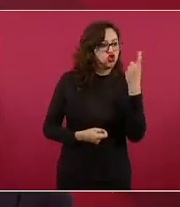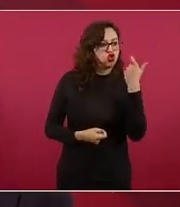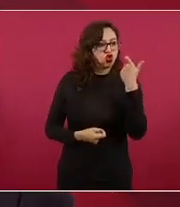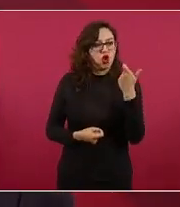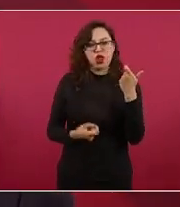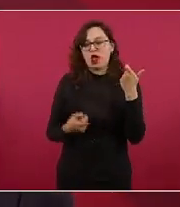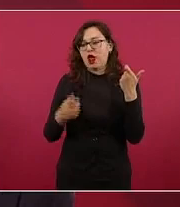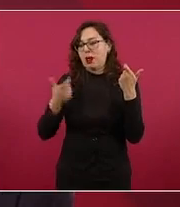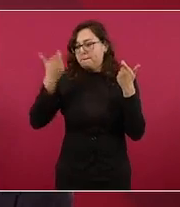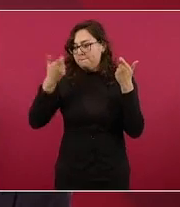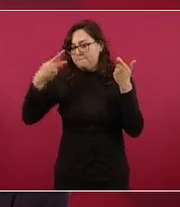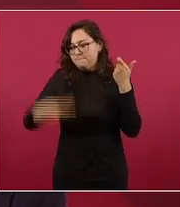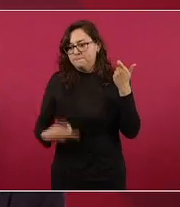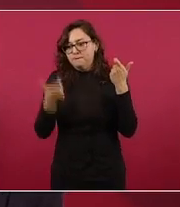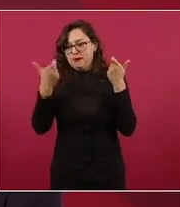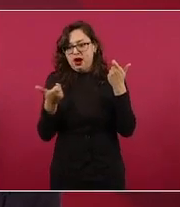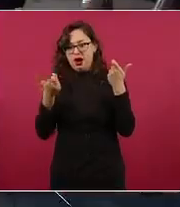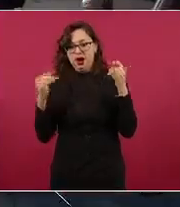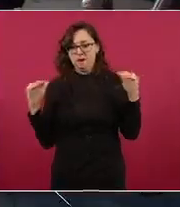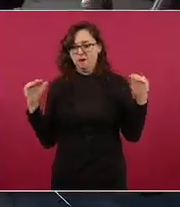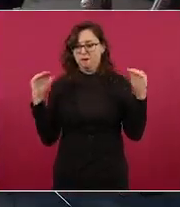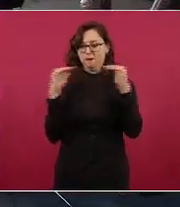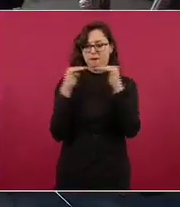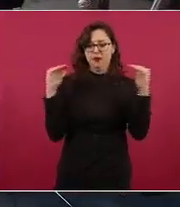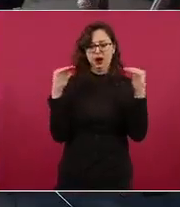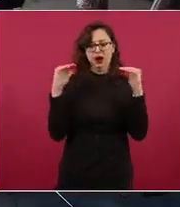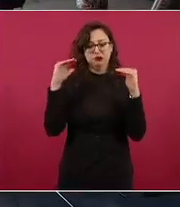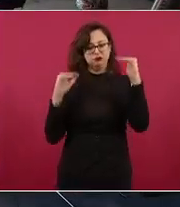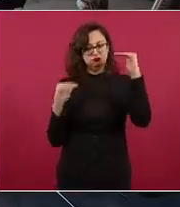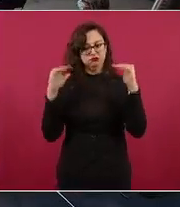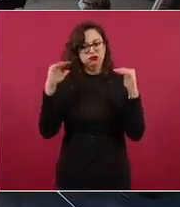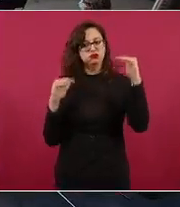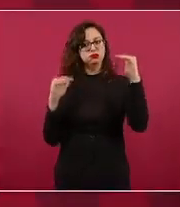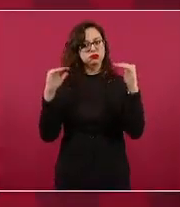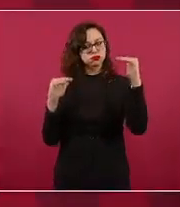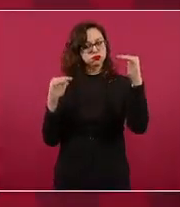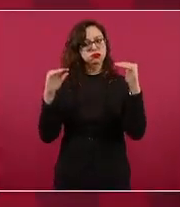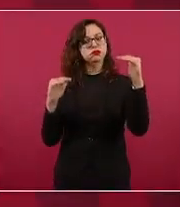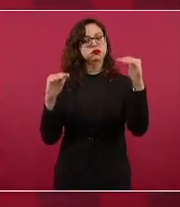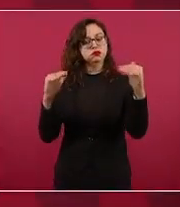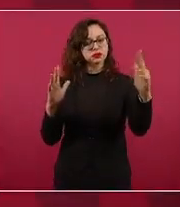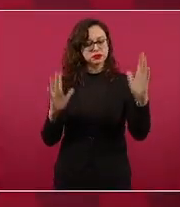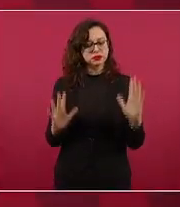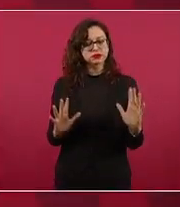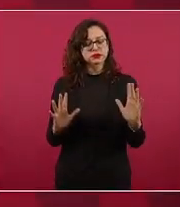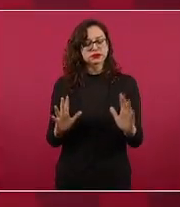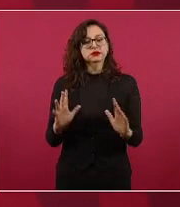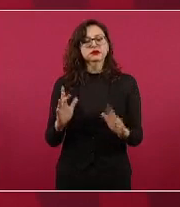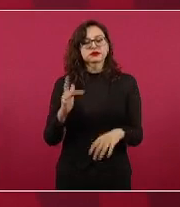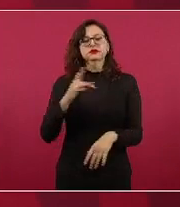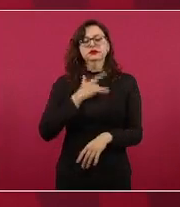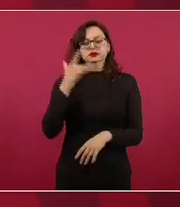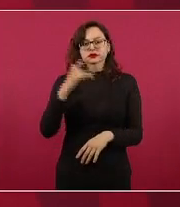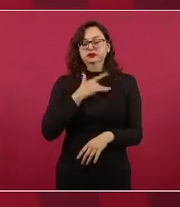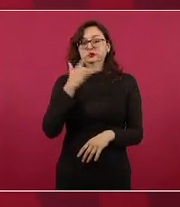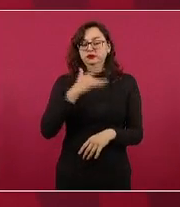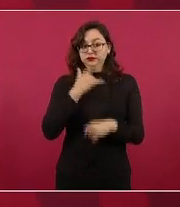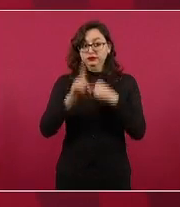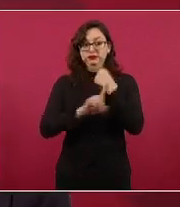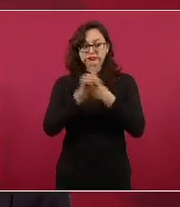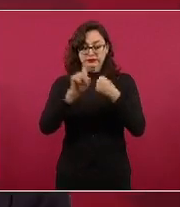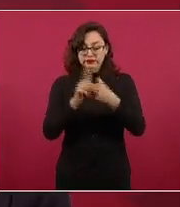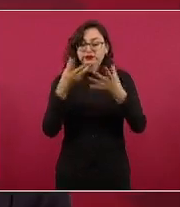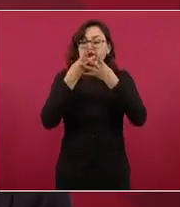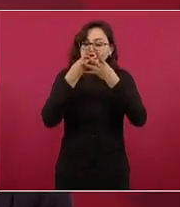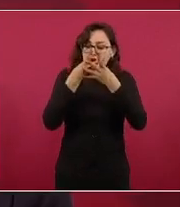gobierno creo que va a pasar rápido porque todos los países están